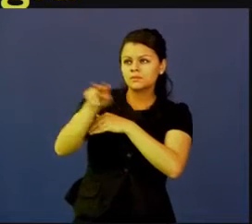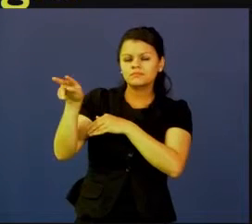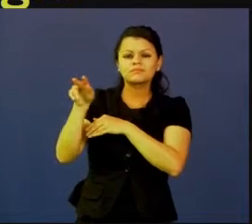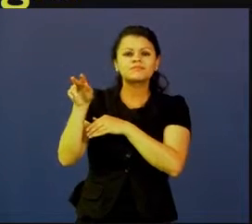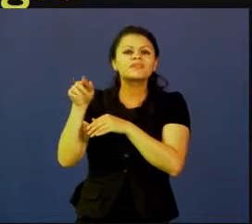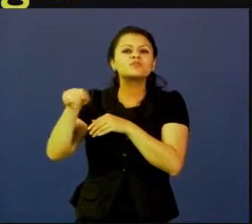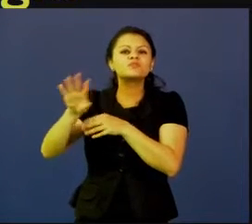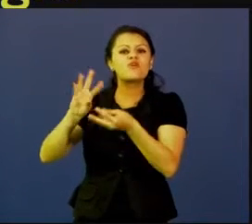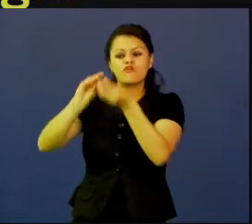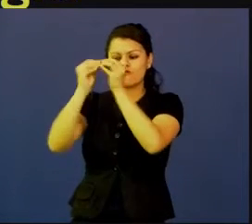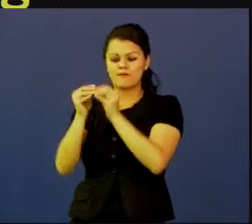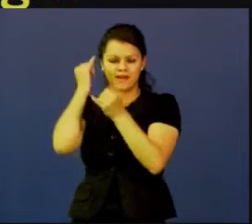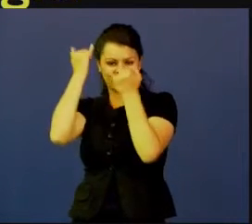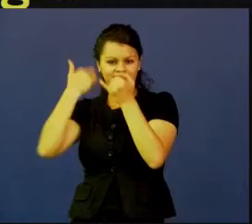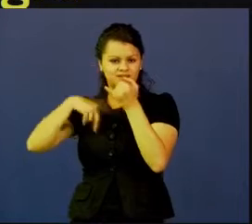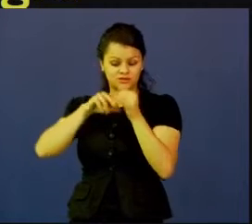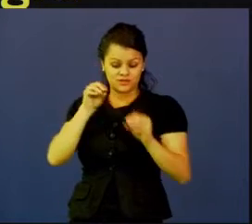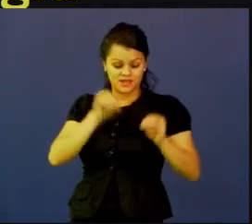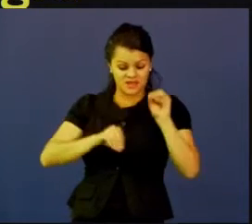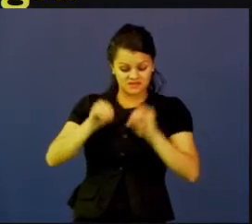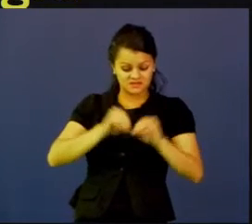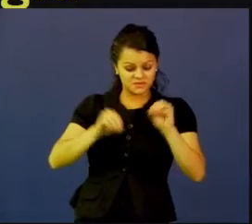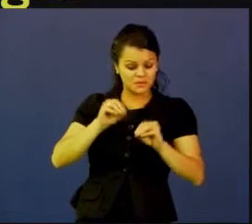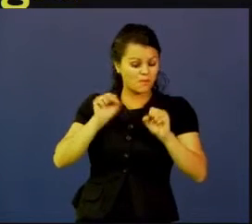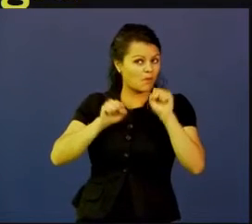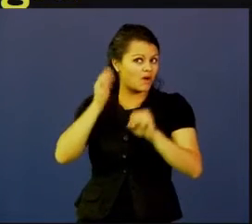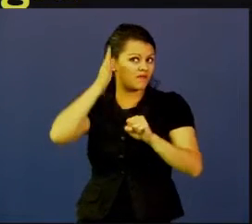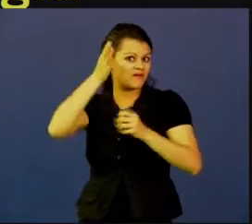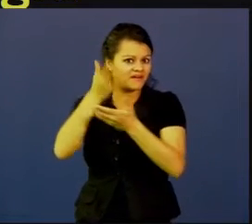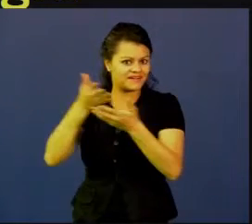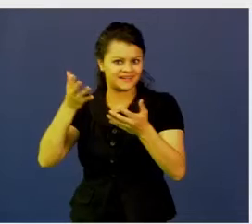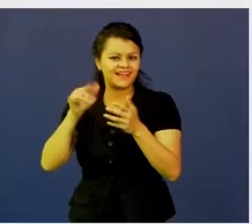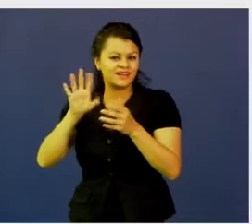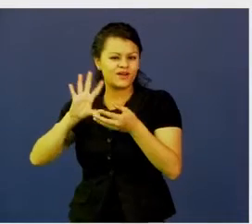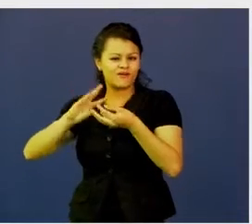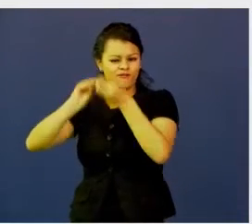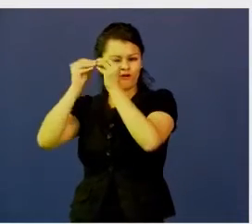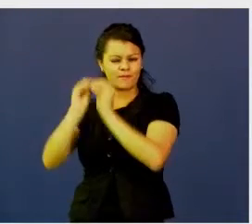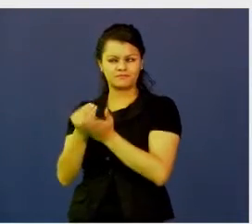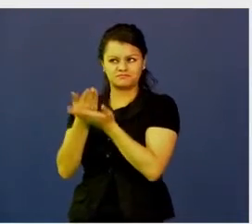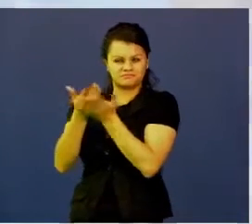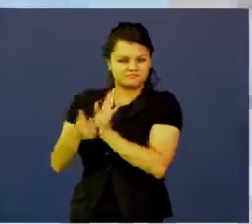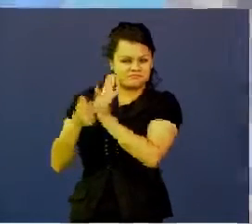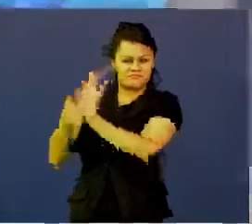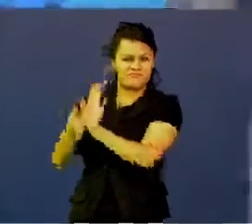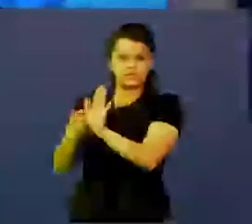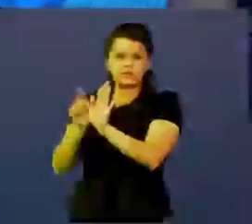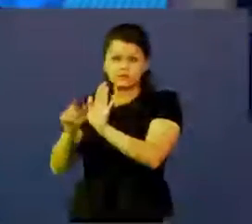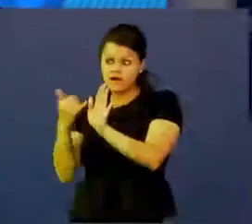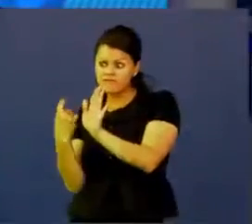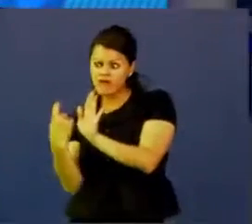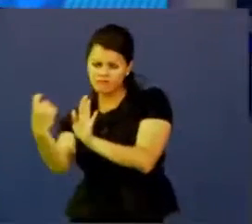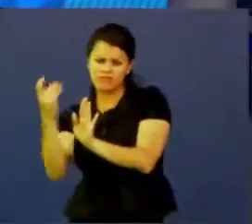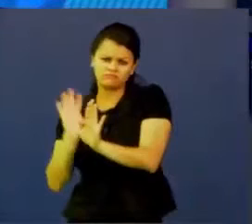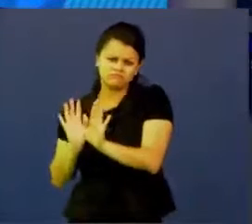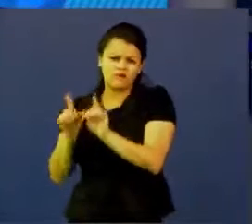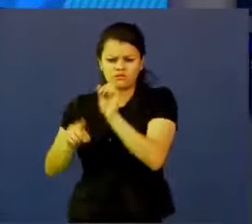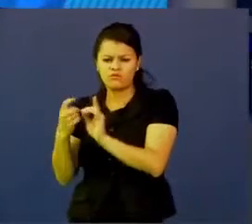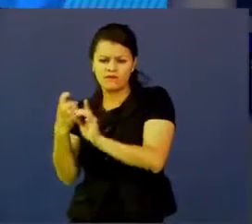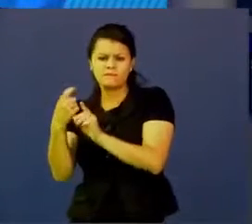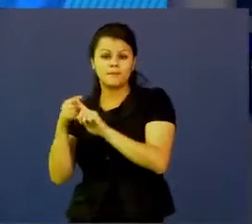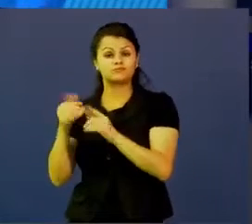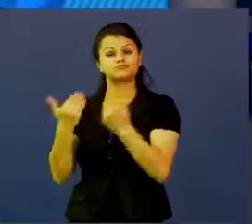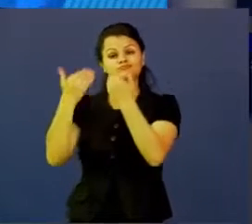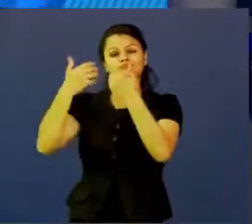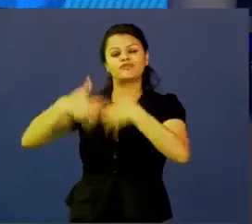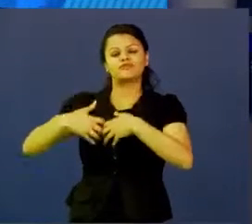que predicamos, entonces es un prototipo que van a ver que todavía le falta, pero es funcional. Entonces lo primero que hacemos es